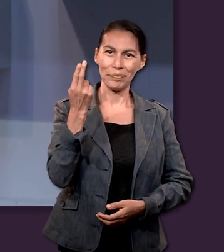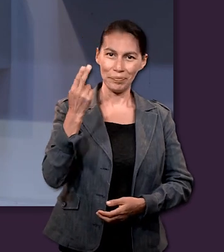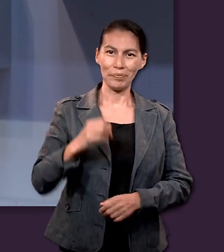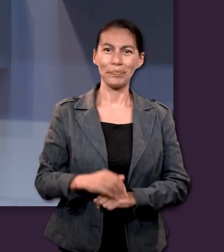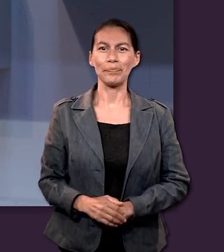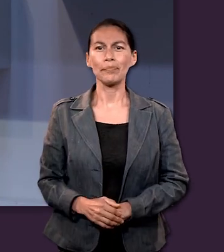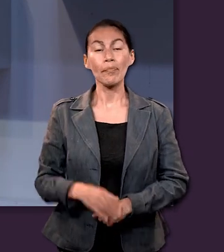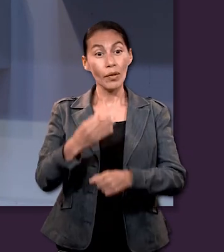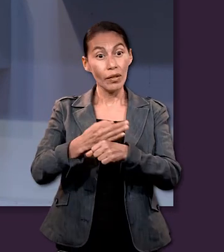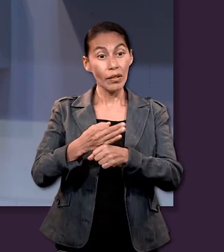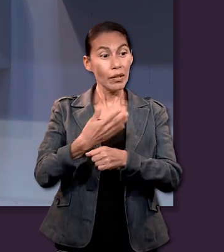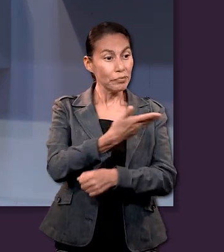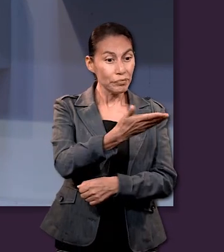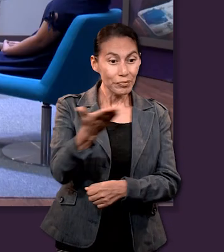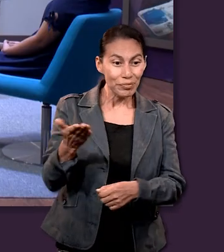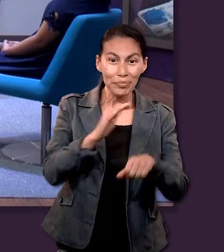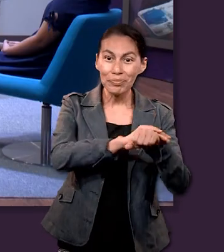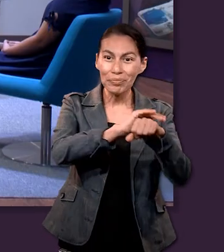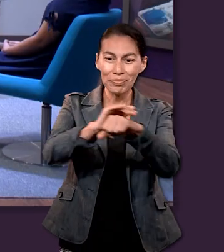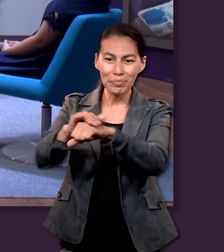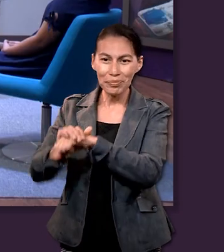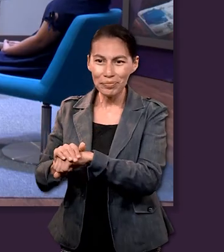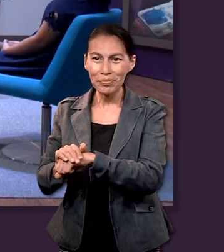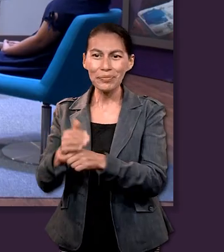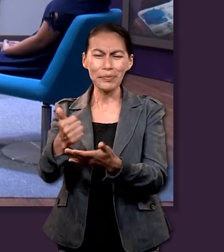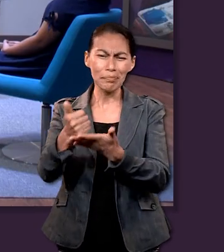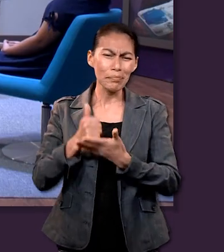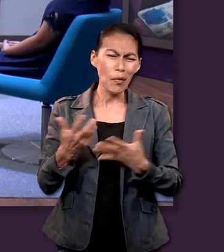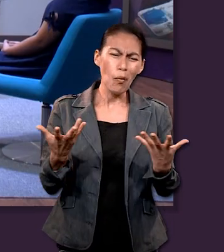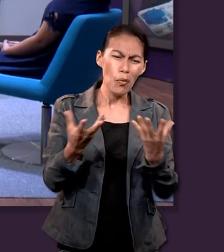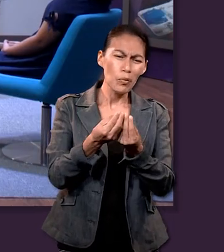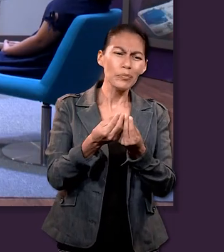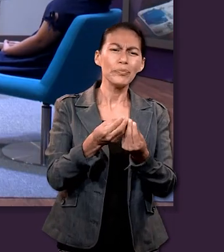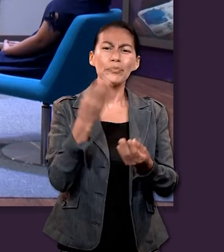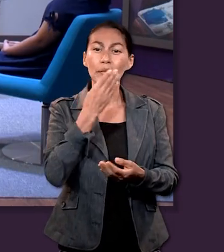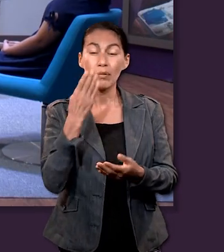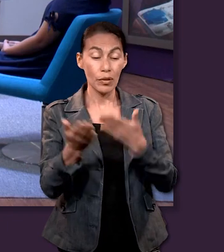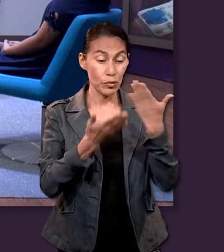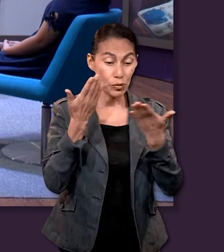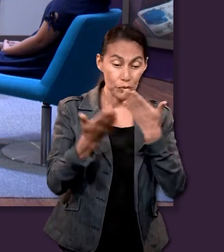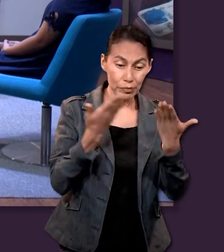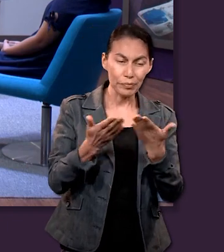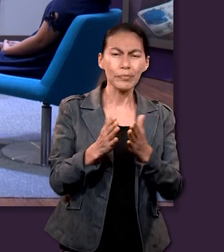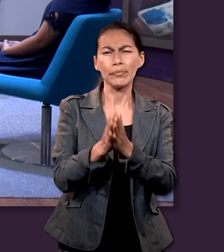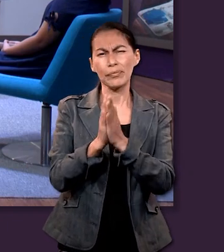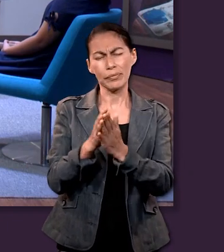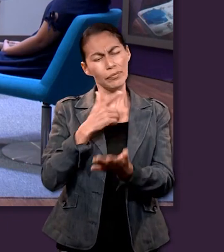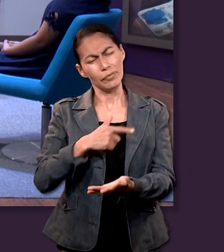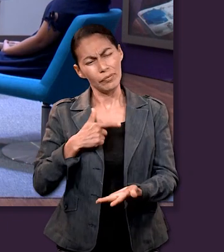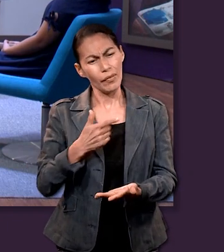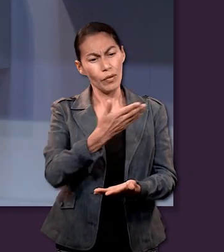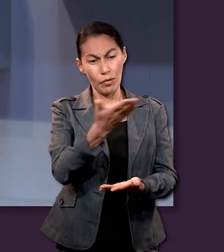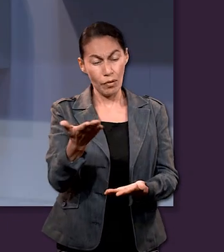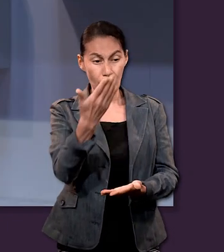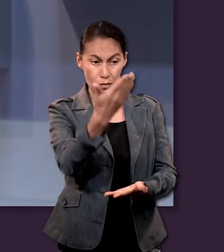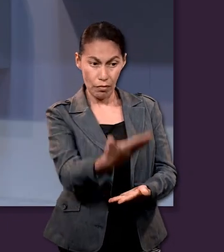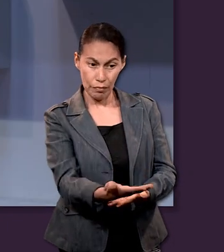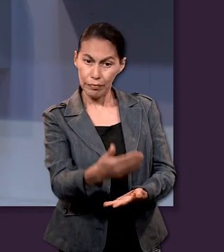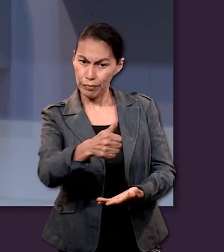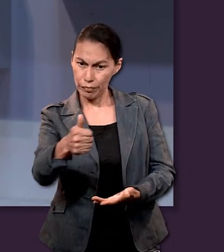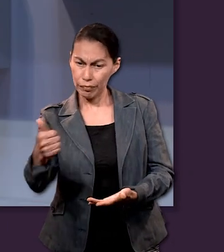Universitaria. Hoy me encuentro aquí con un grupo de amigos que me ayudarán en el estudio de la Biblia. Me gustaría que se presentaran